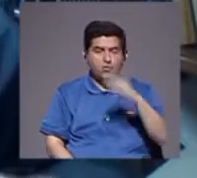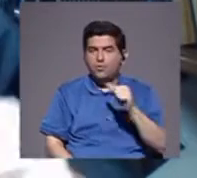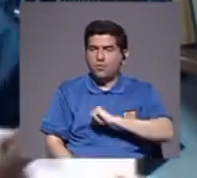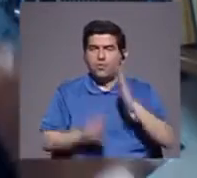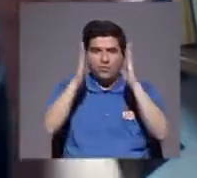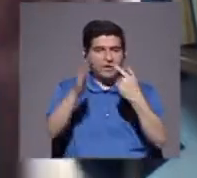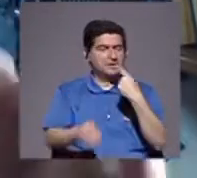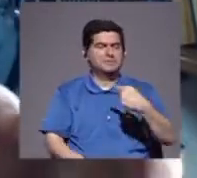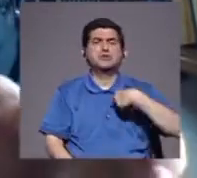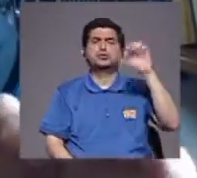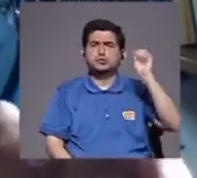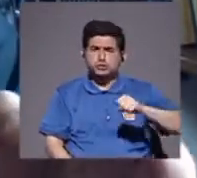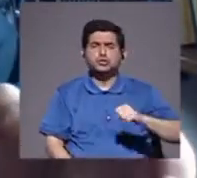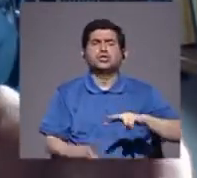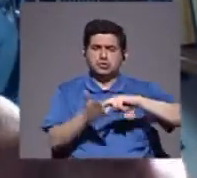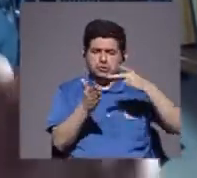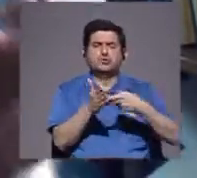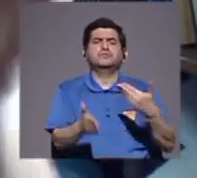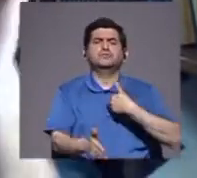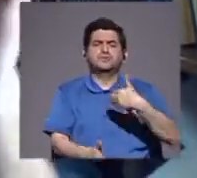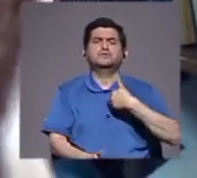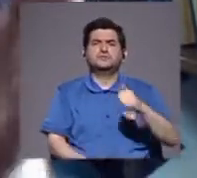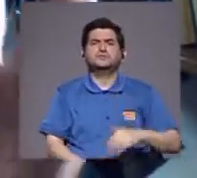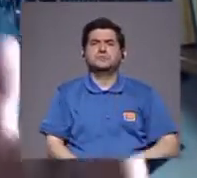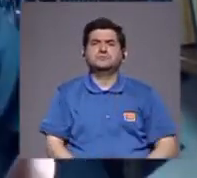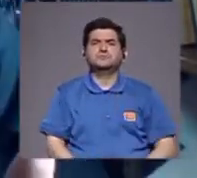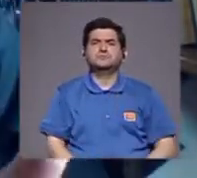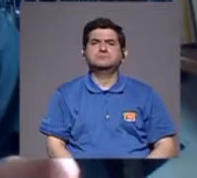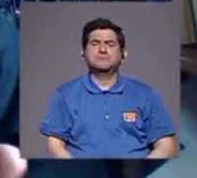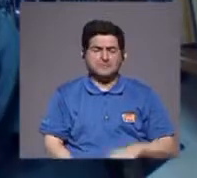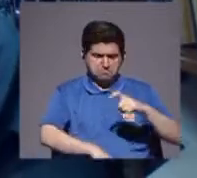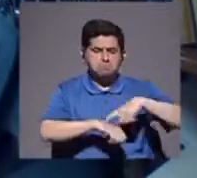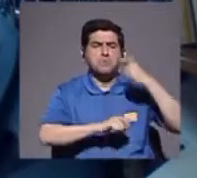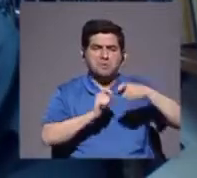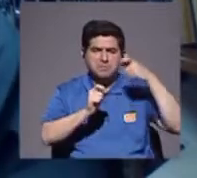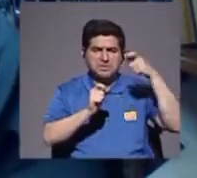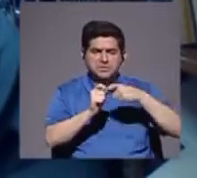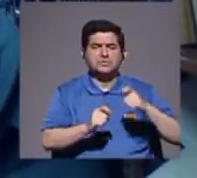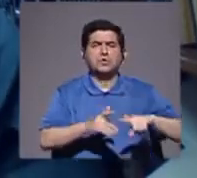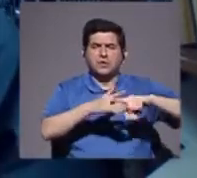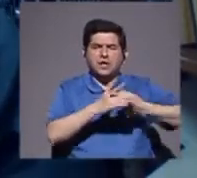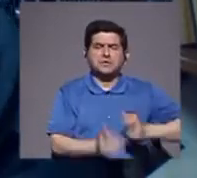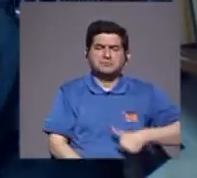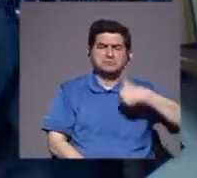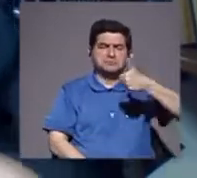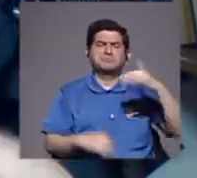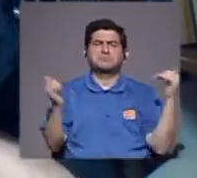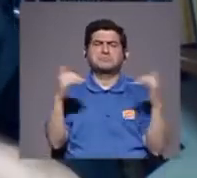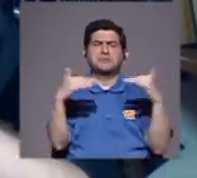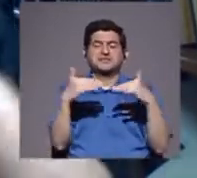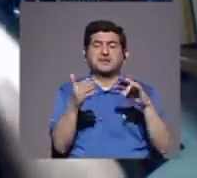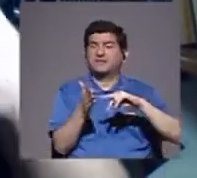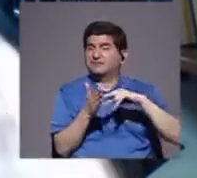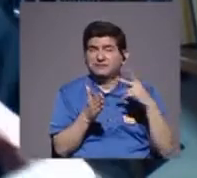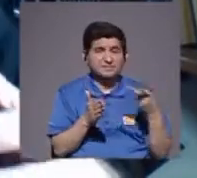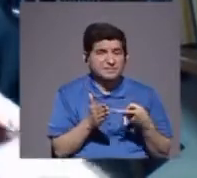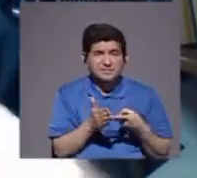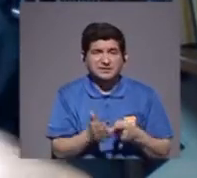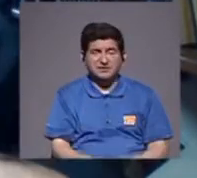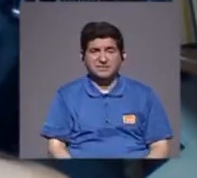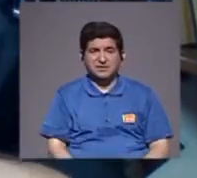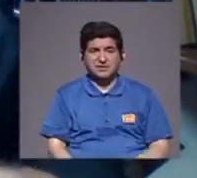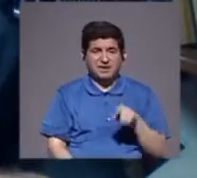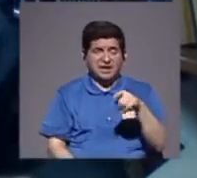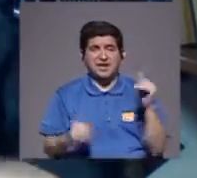autoridad, que me diga, si yo tengo una definición, yo tengo una definición, en qué momento, empezamos a ganar, esta guerra, en otras palabras, estamos